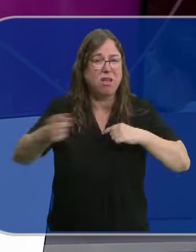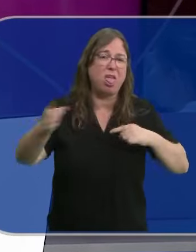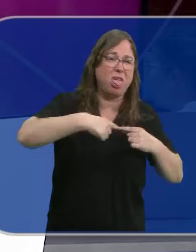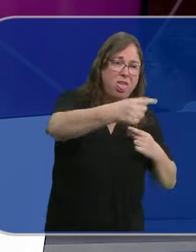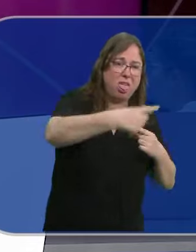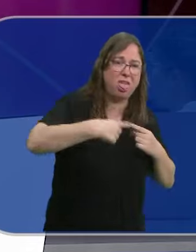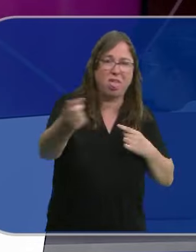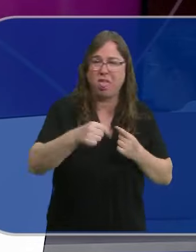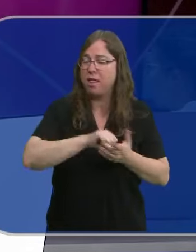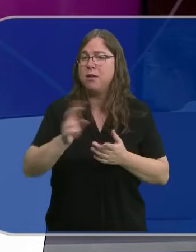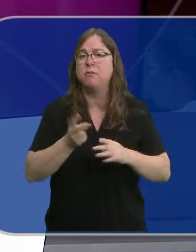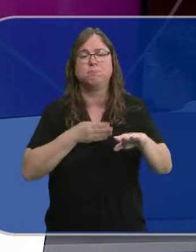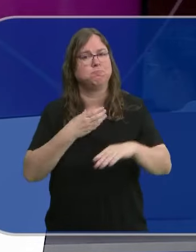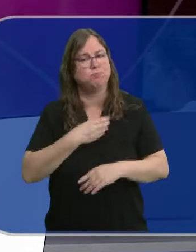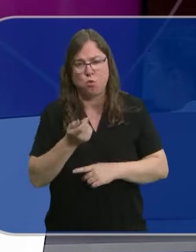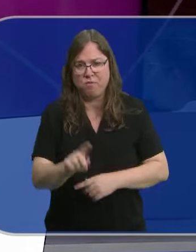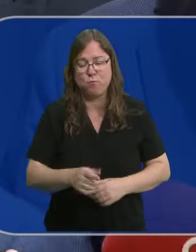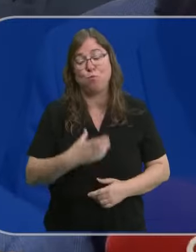que no pueden acceder al ayuntamiento.